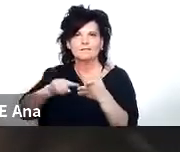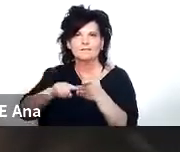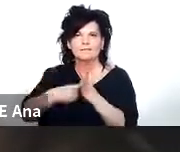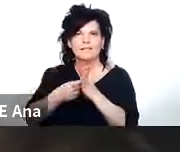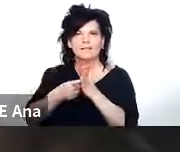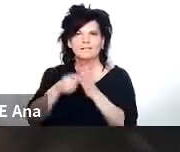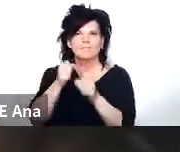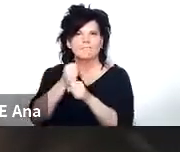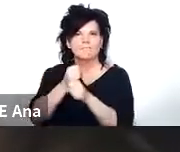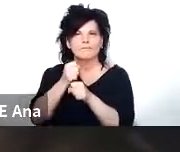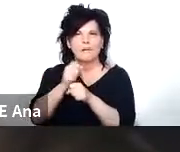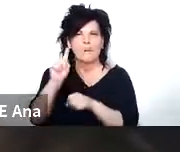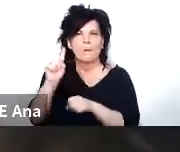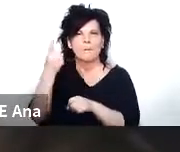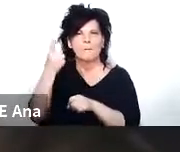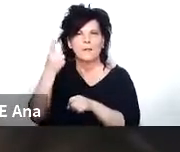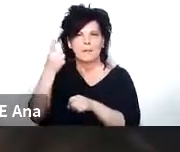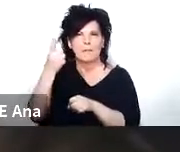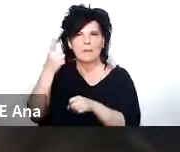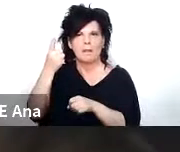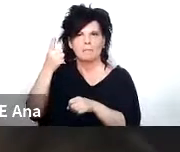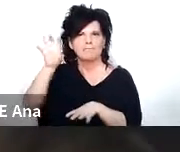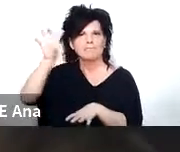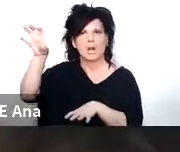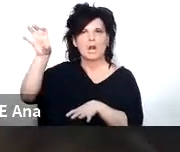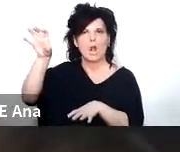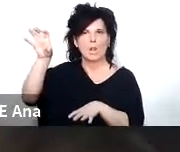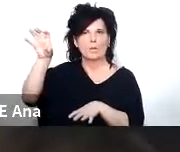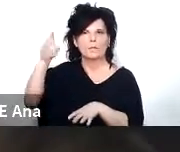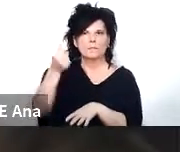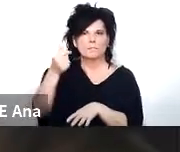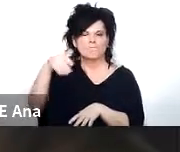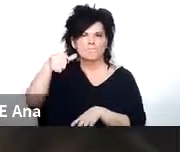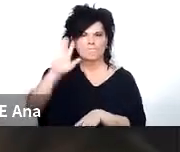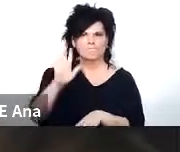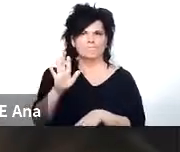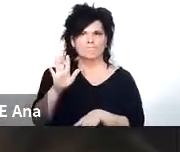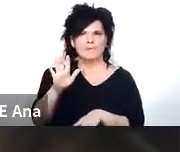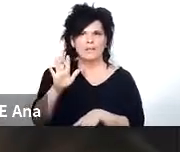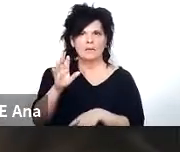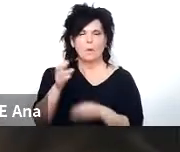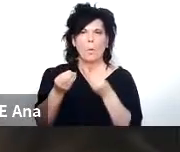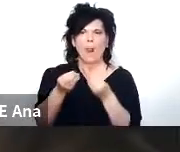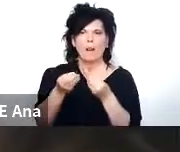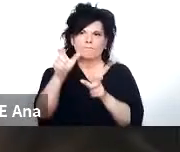principalmente en las localidades de mayor rentabilidad que son aquellas que tienen mayor población